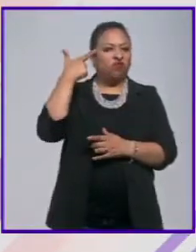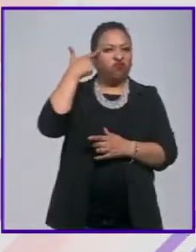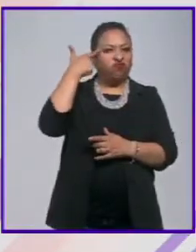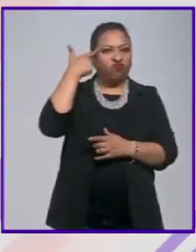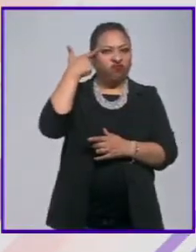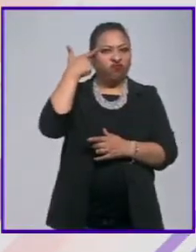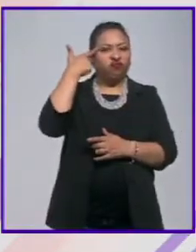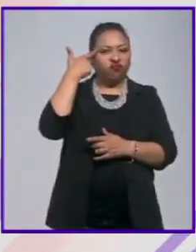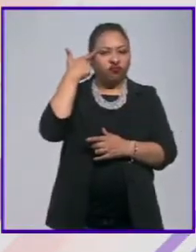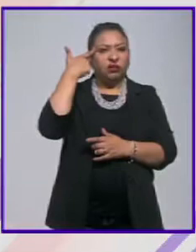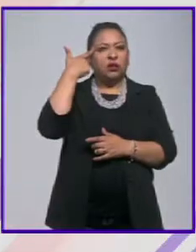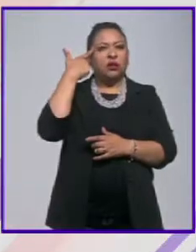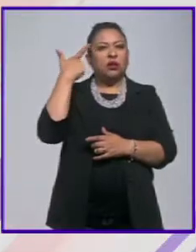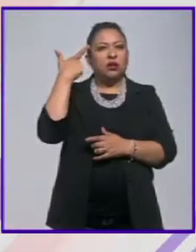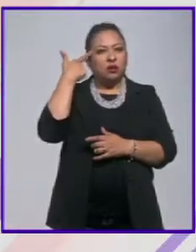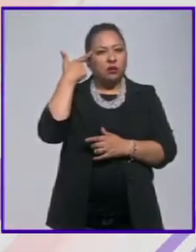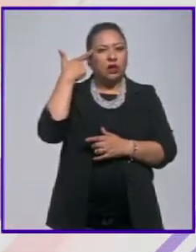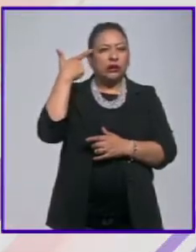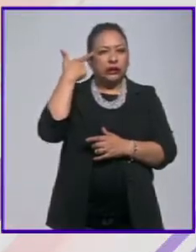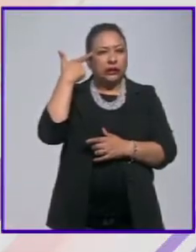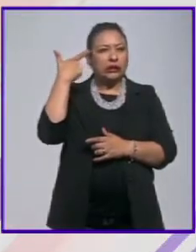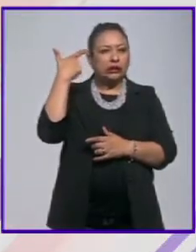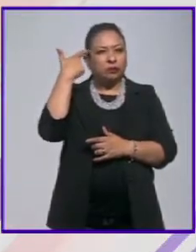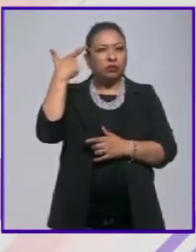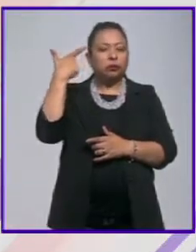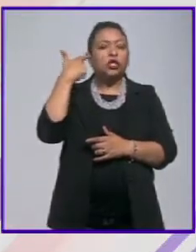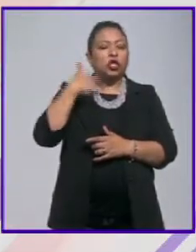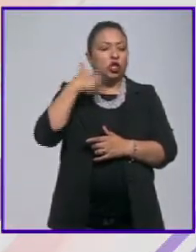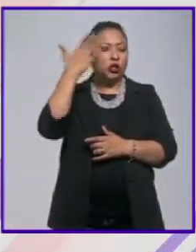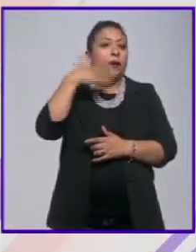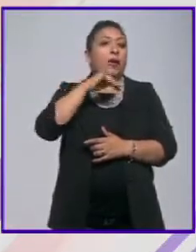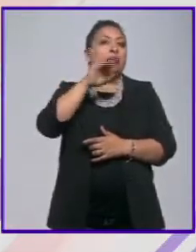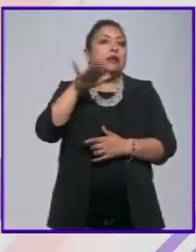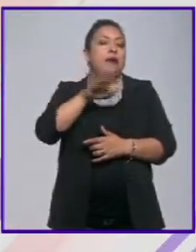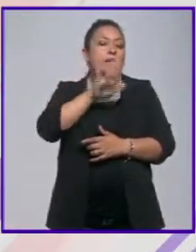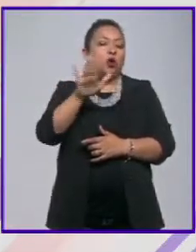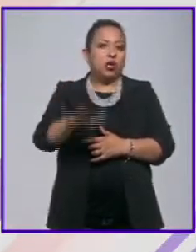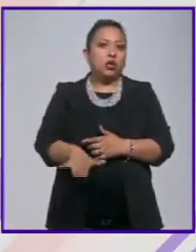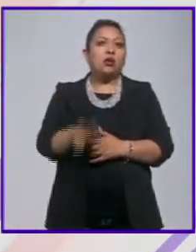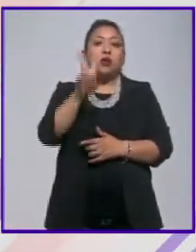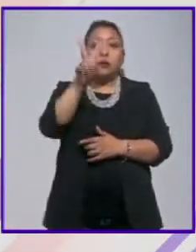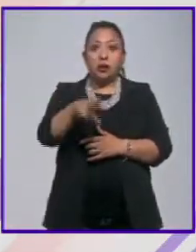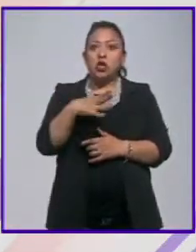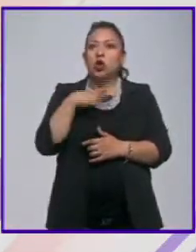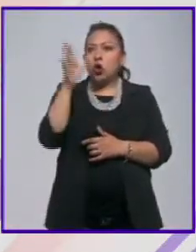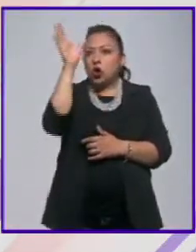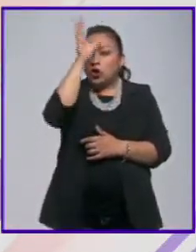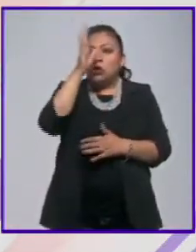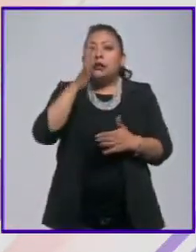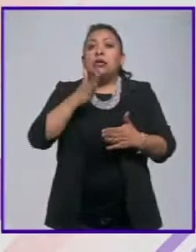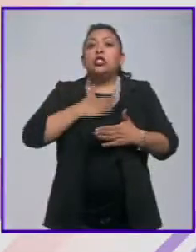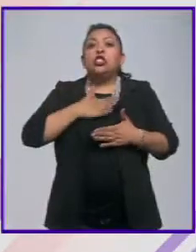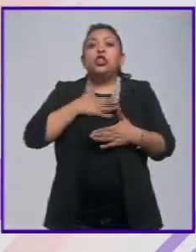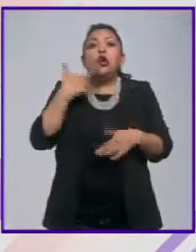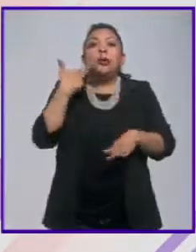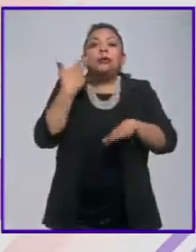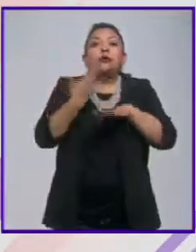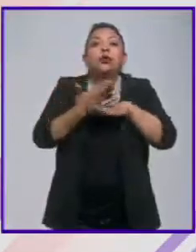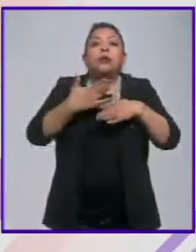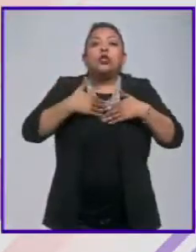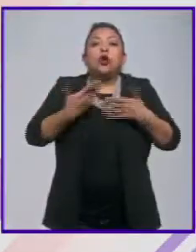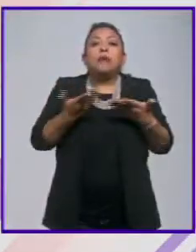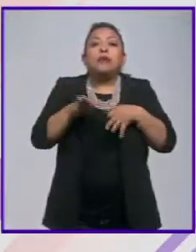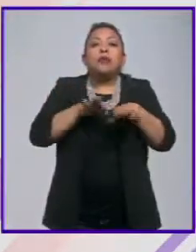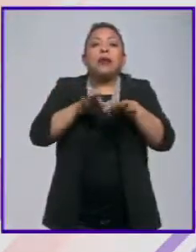cargándose cada cinco minutos y sabía que me iba a morir, fue que realmente tuve conciencia de cuál era mi papel como periodista.